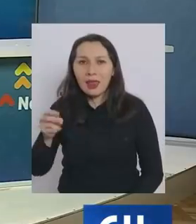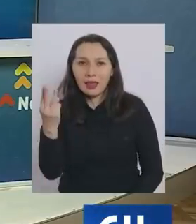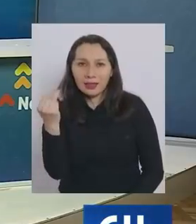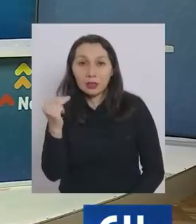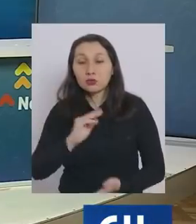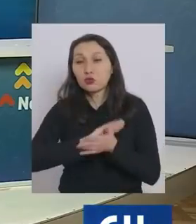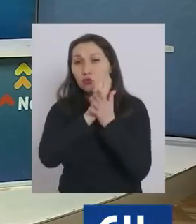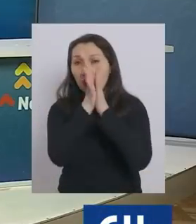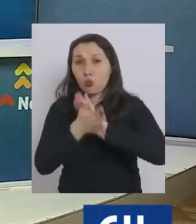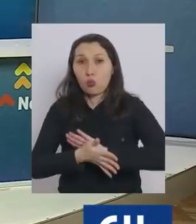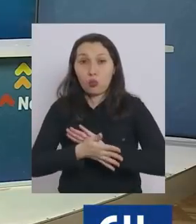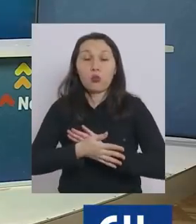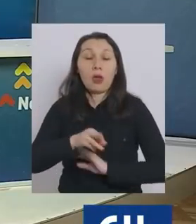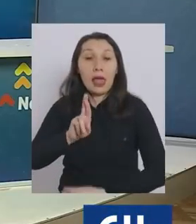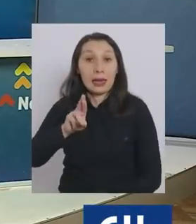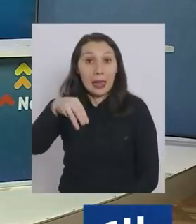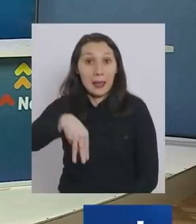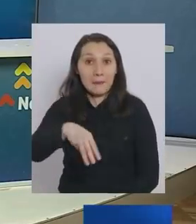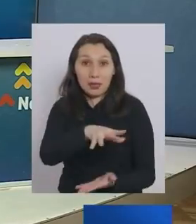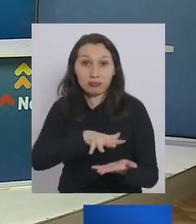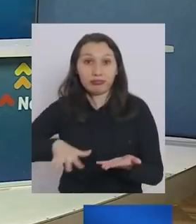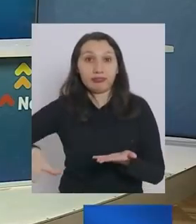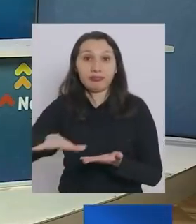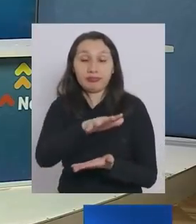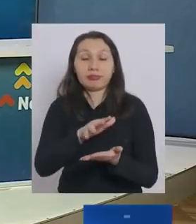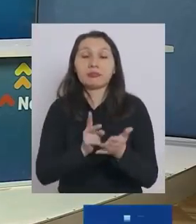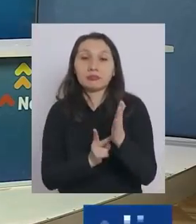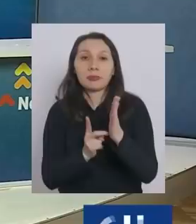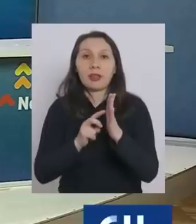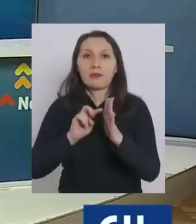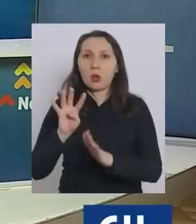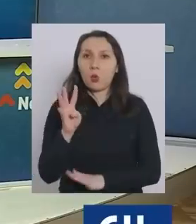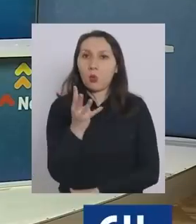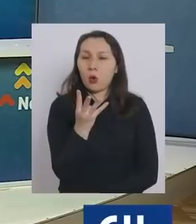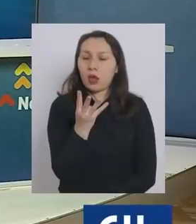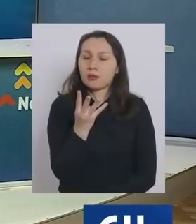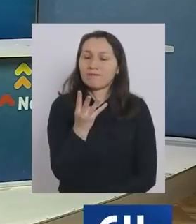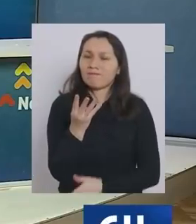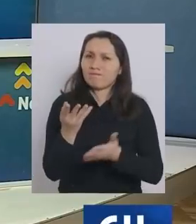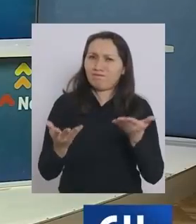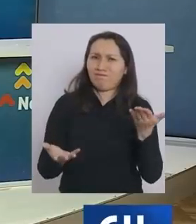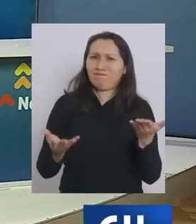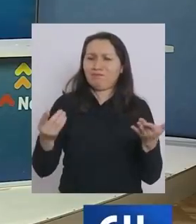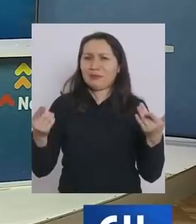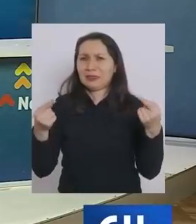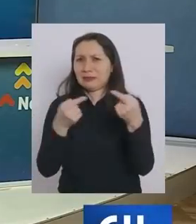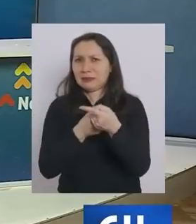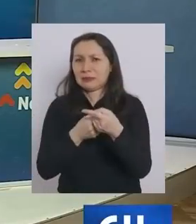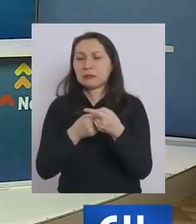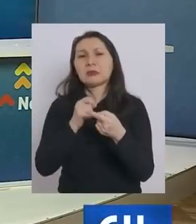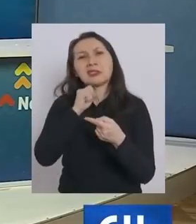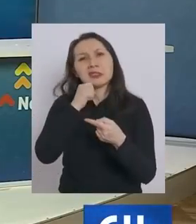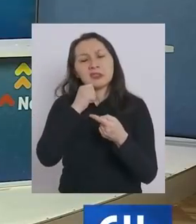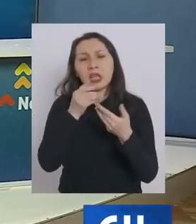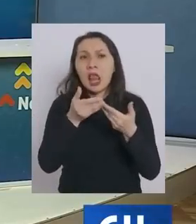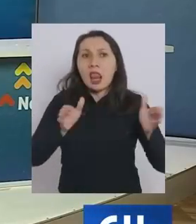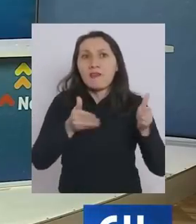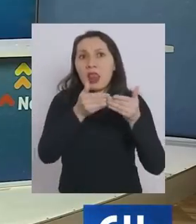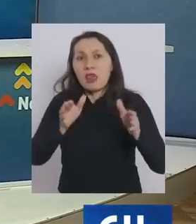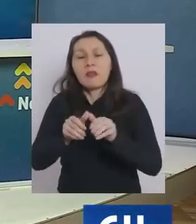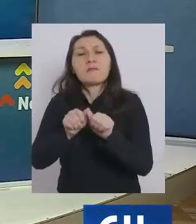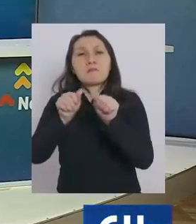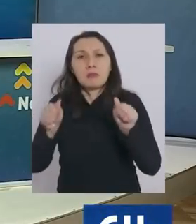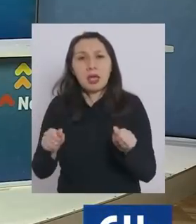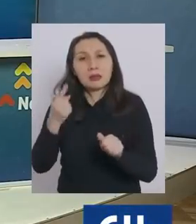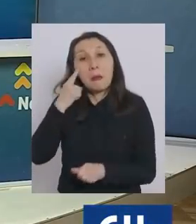toda la región metropolitana avanza a fase 4 no se produce cierta dicotomía que se entreguen mayores libertades pero